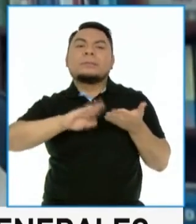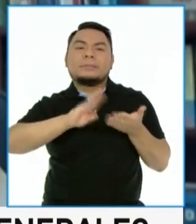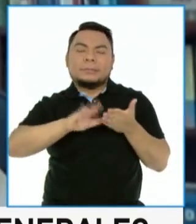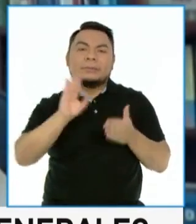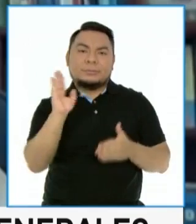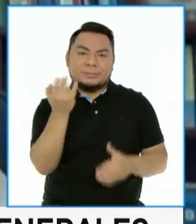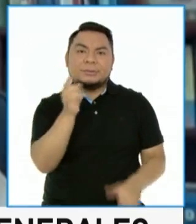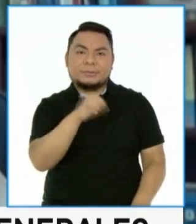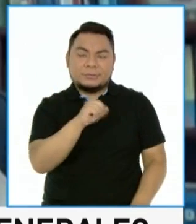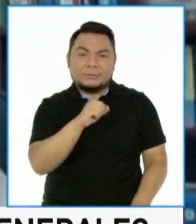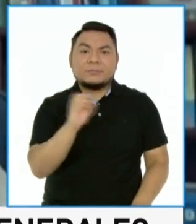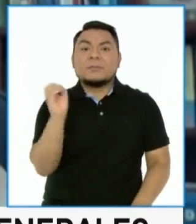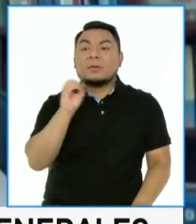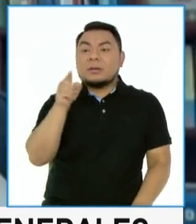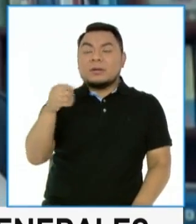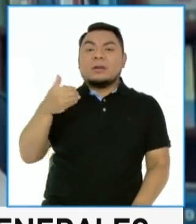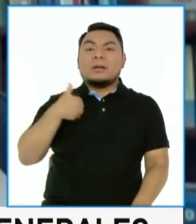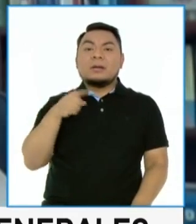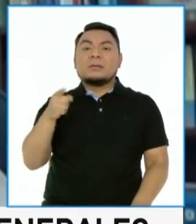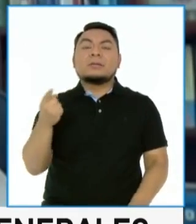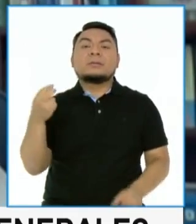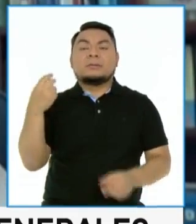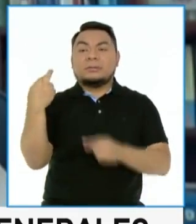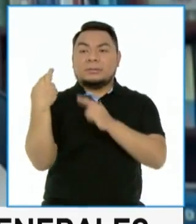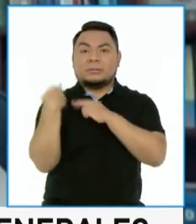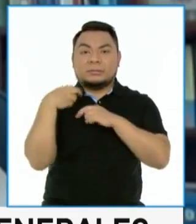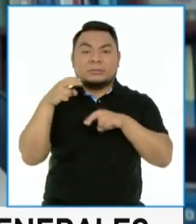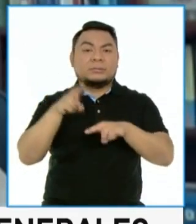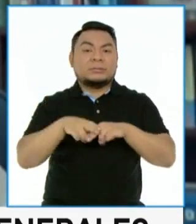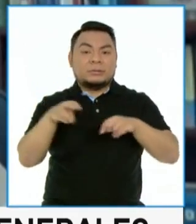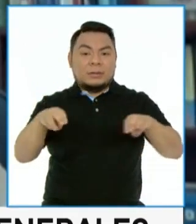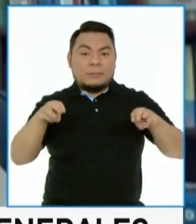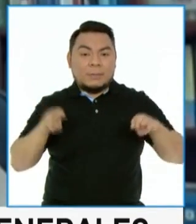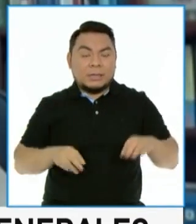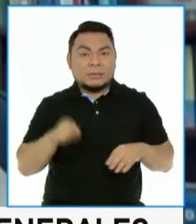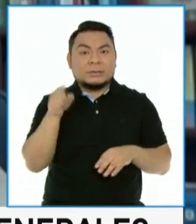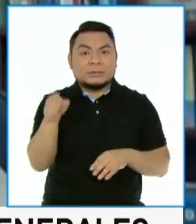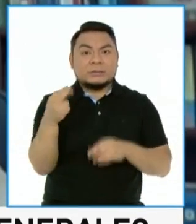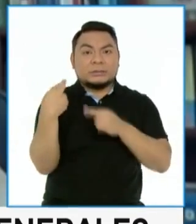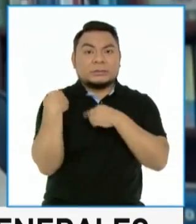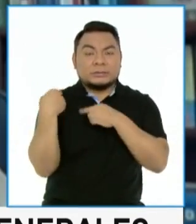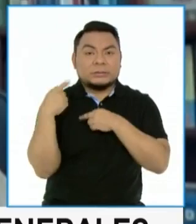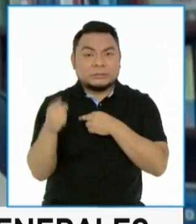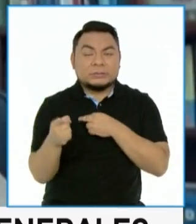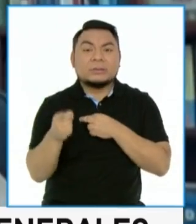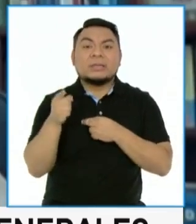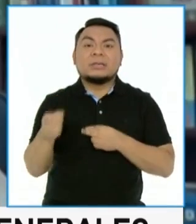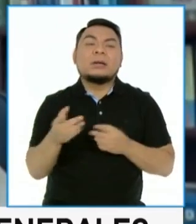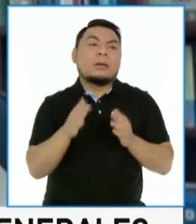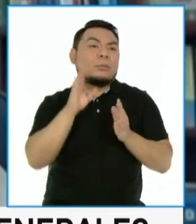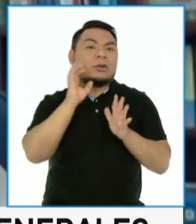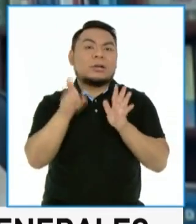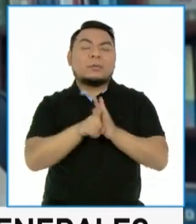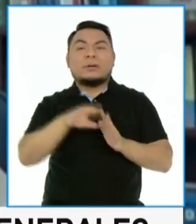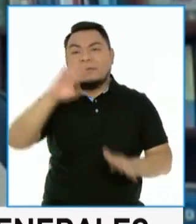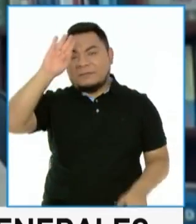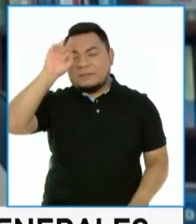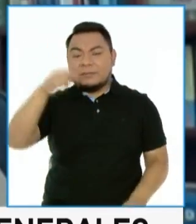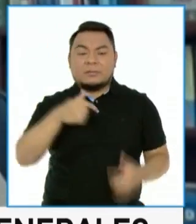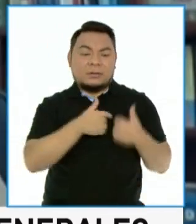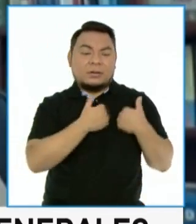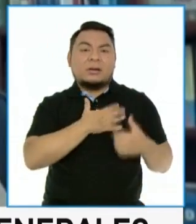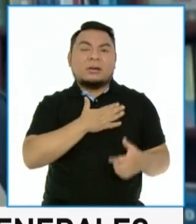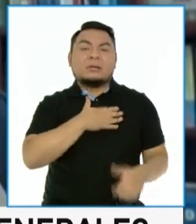tendría una excusa si es miembro de mesa, ¿no? Por ejemplo, si hay un miembro de mesa que es hipertenso, ¿no? Tiene